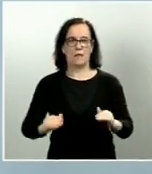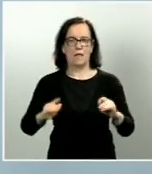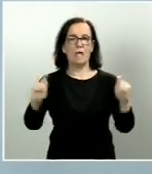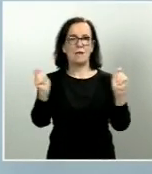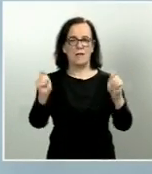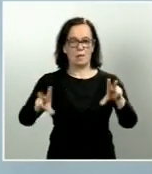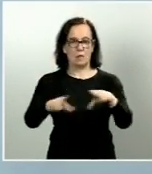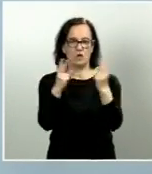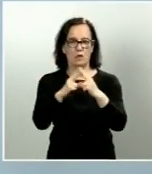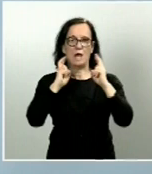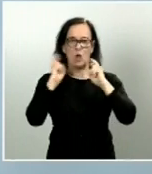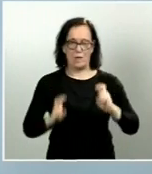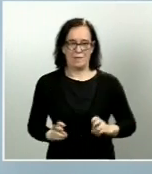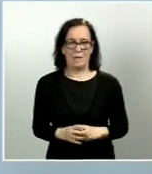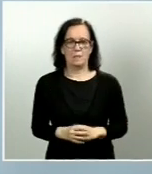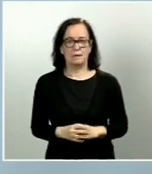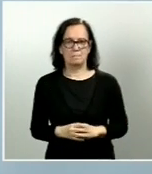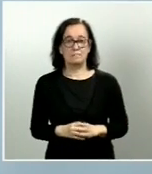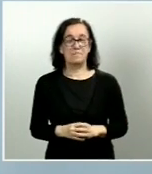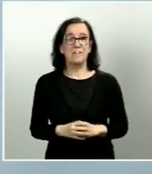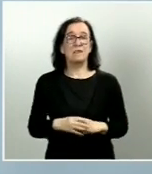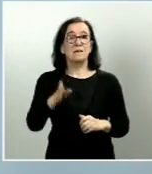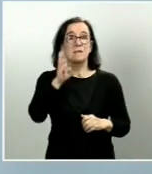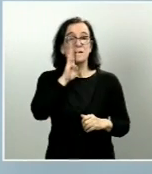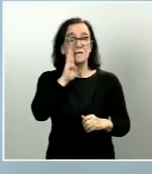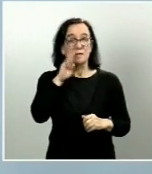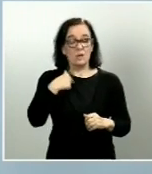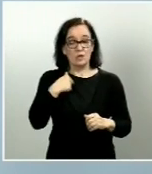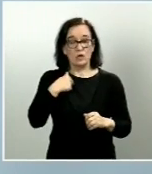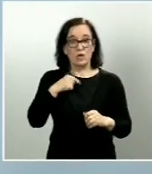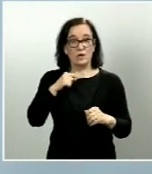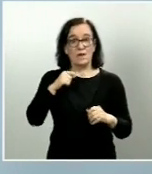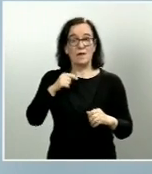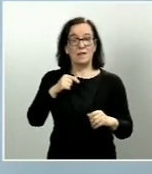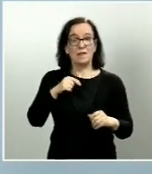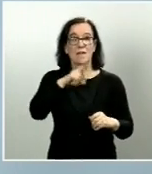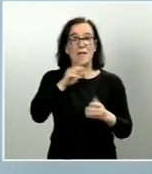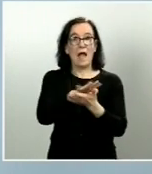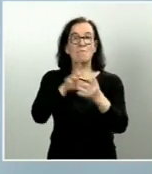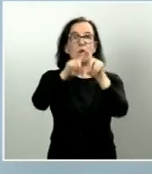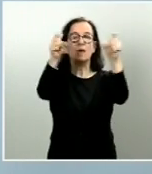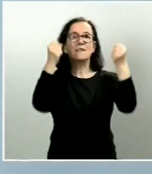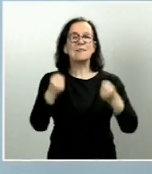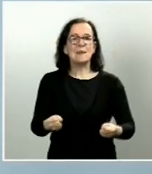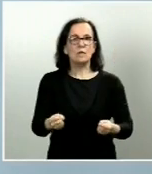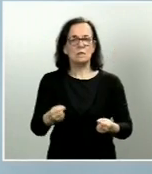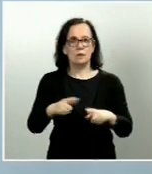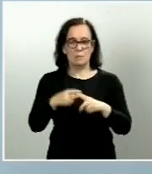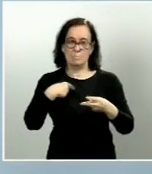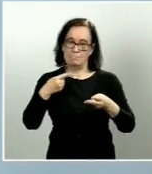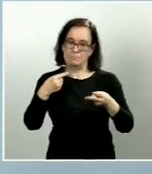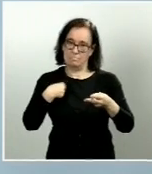el estrés. Y cuando me refiero a instituciones, déjenme que les explique.